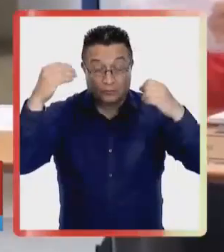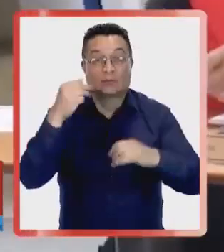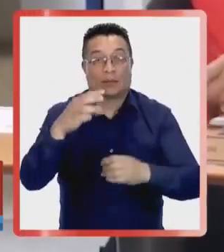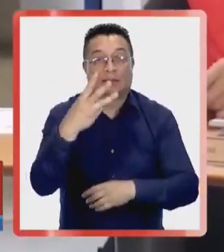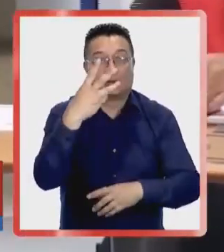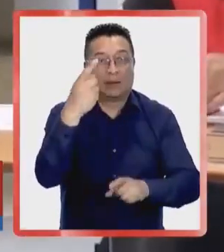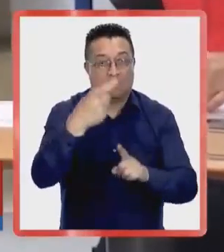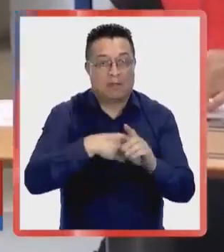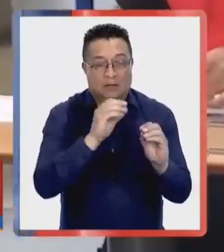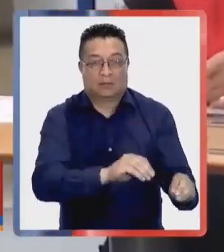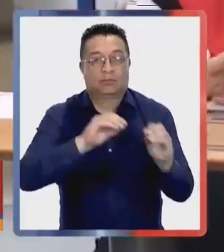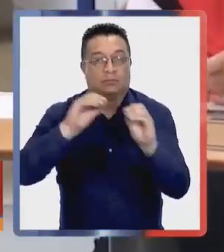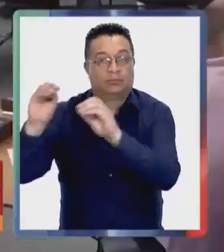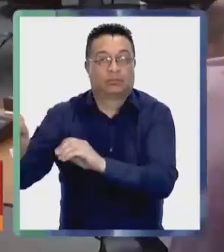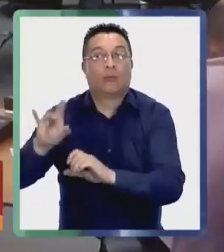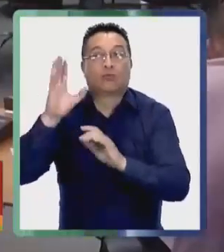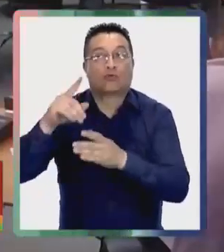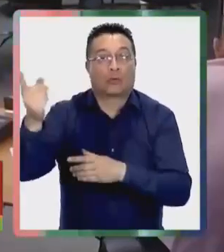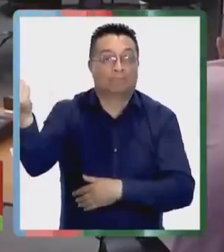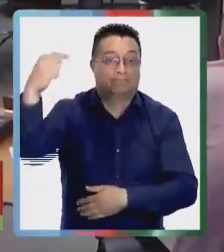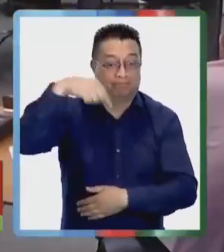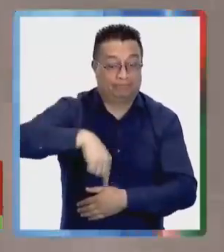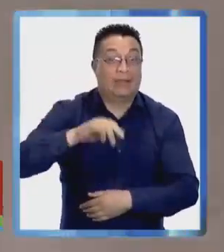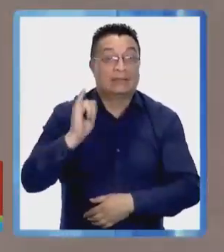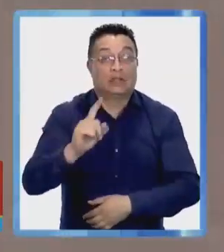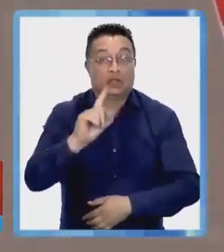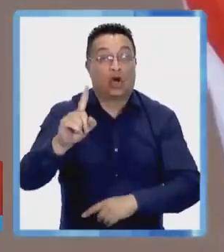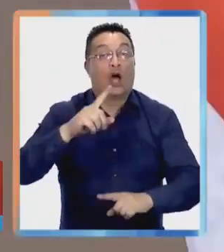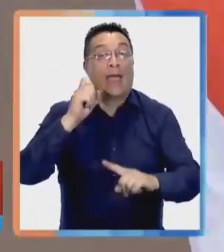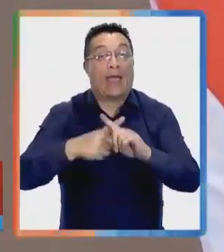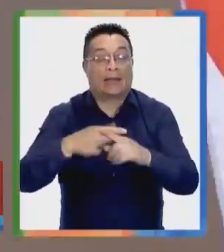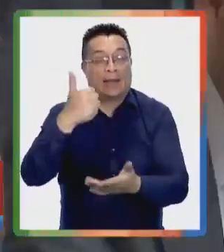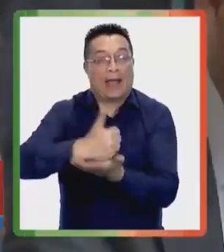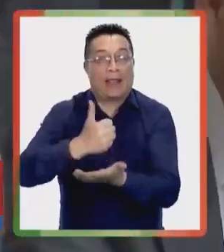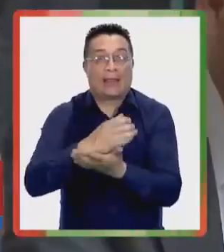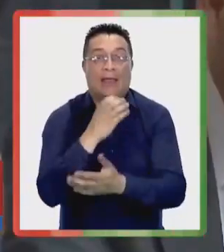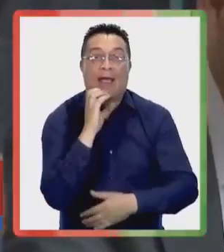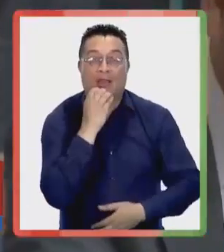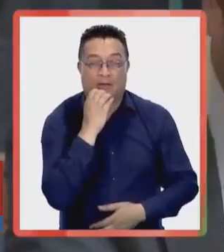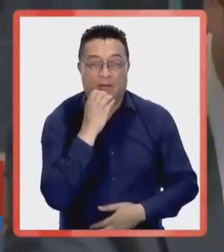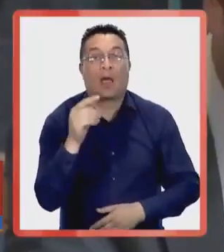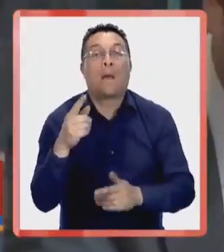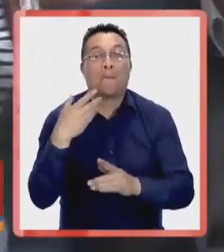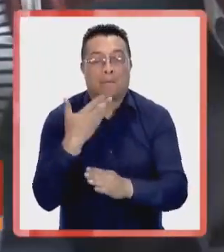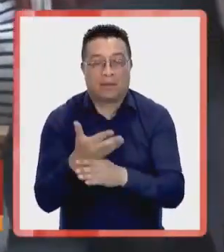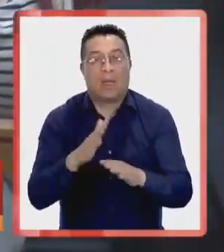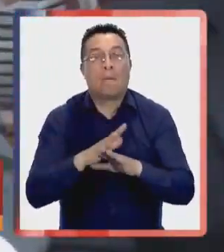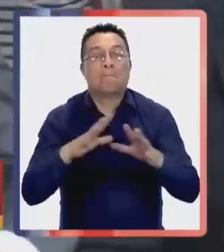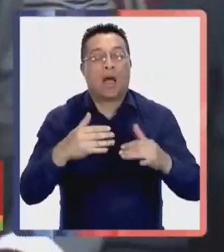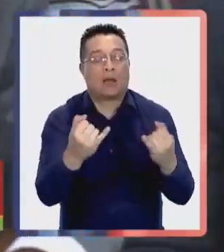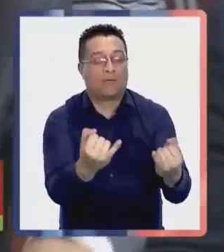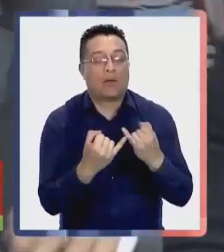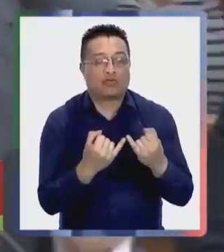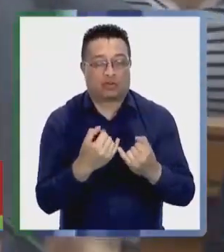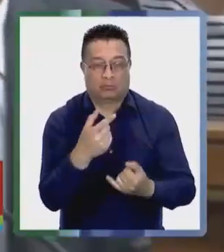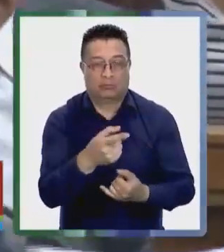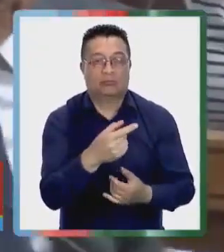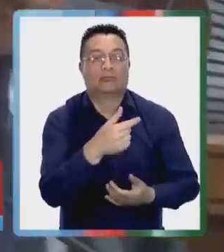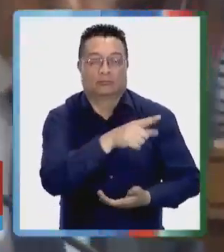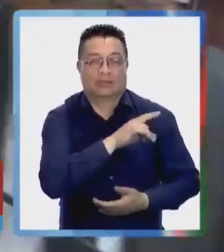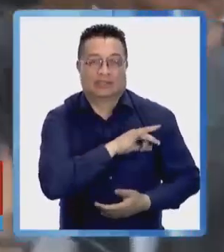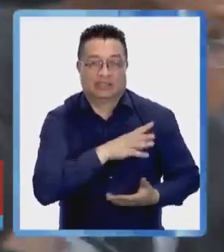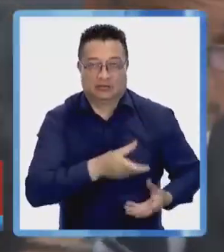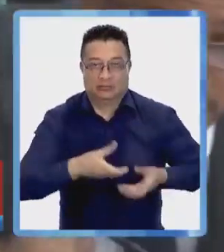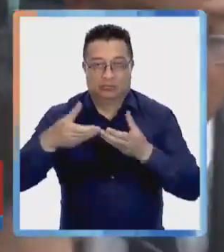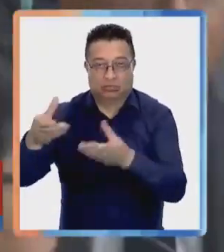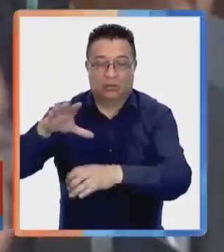Rotterdam aplazó para tres meses más la decisión de si extradita o no a la exalcaldesa de Antofagasta y pidió más antecedentes a la Fiscalía chilena.